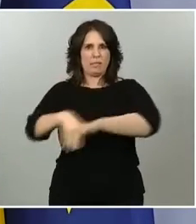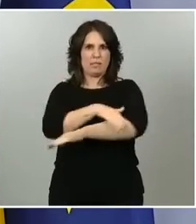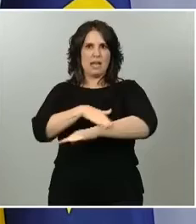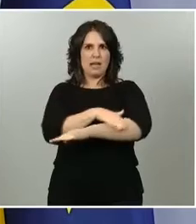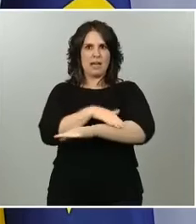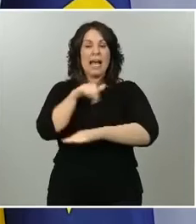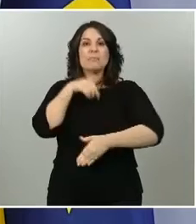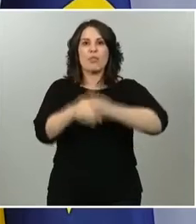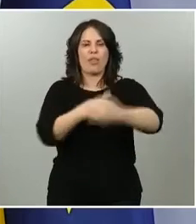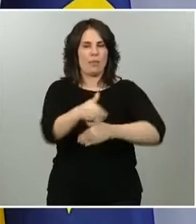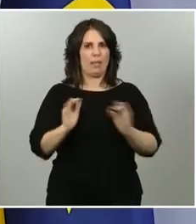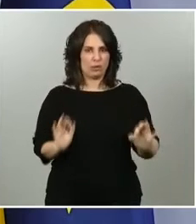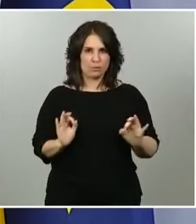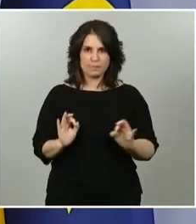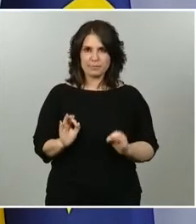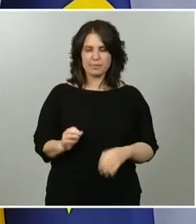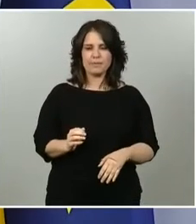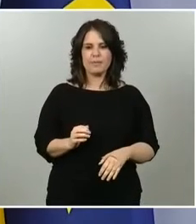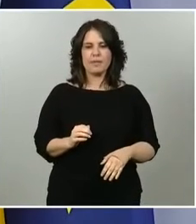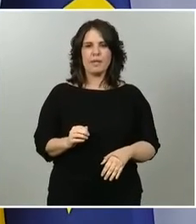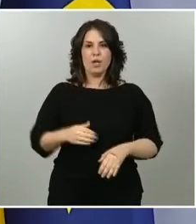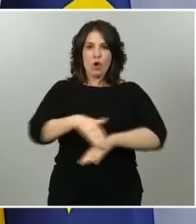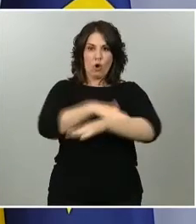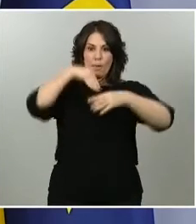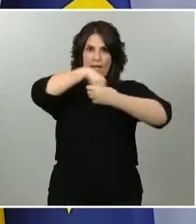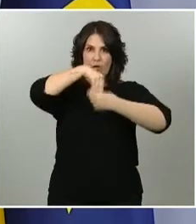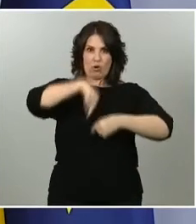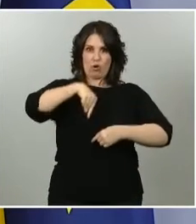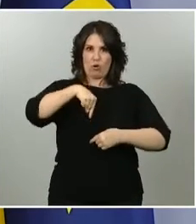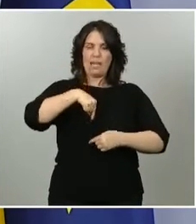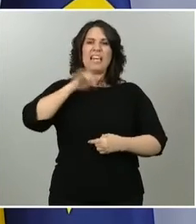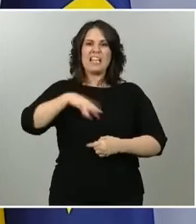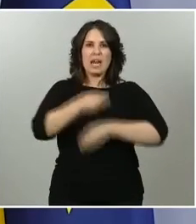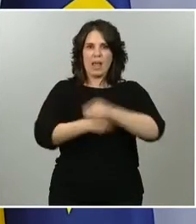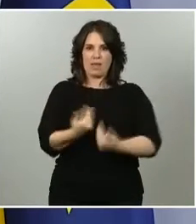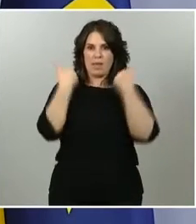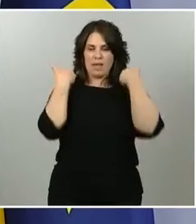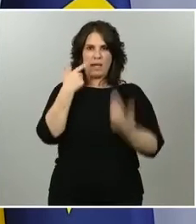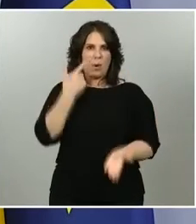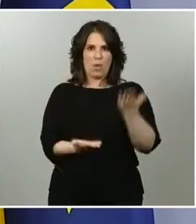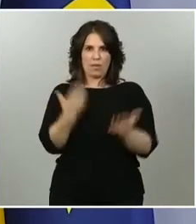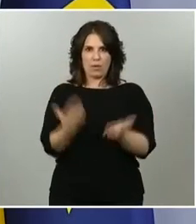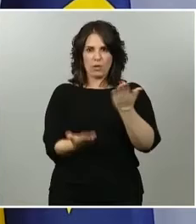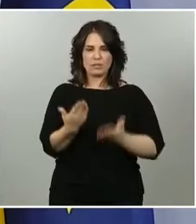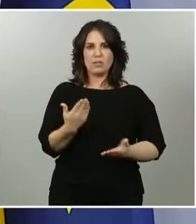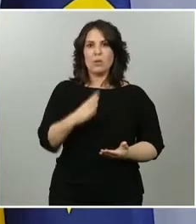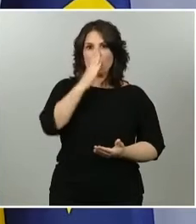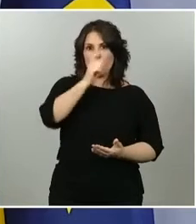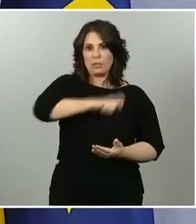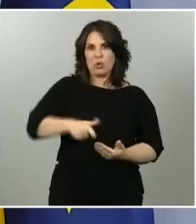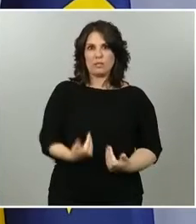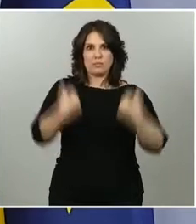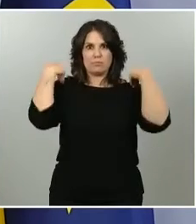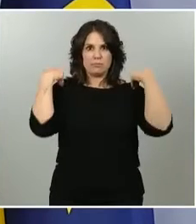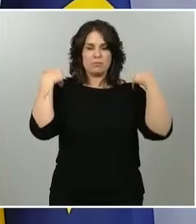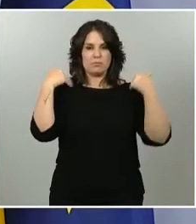Quien hace las evaluaciones por parte del Gobierno y del Ministerio de Sanidad son aquellas personas que, por razón del cargo que ocupan, tienen la obligación de valorar estas propuestas.